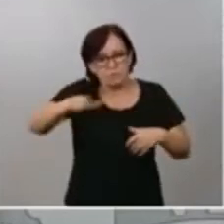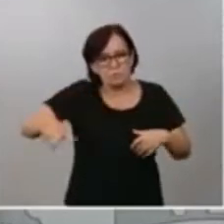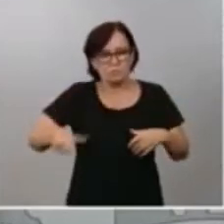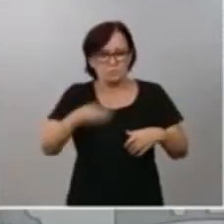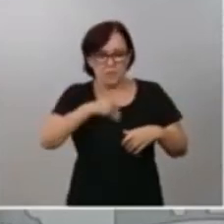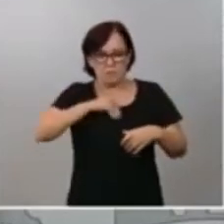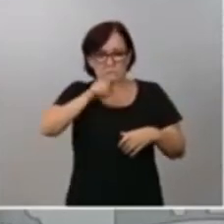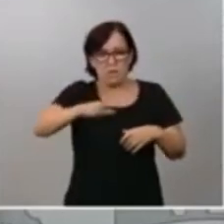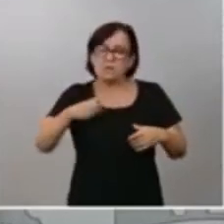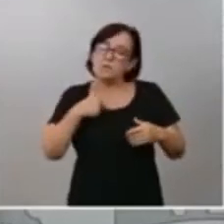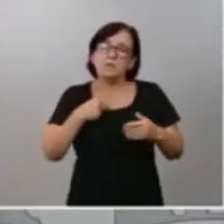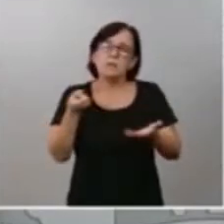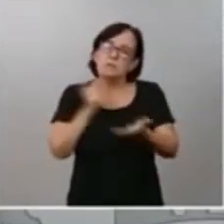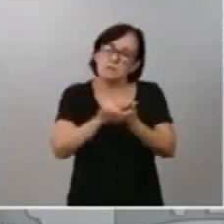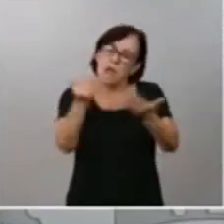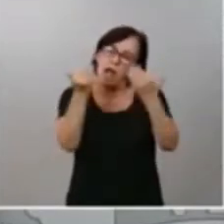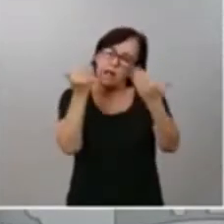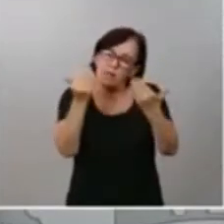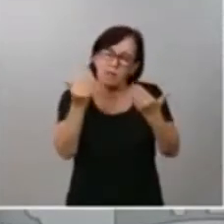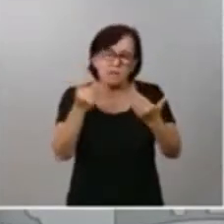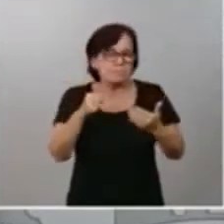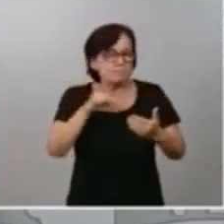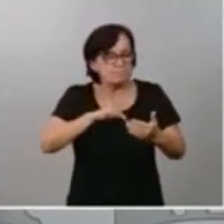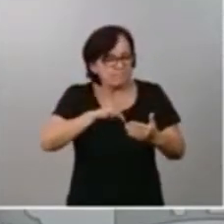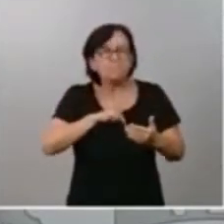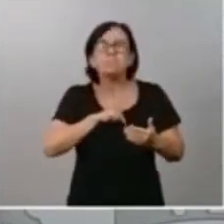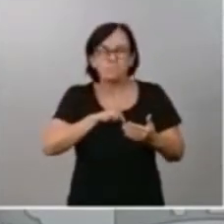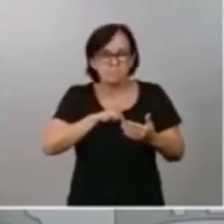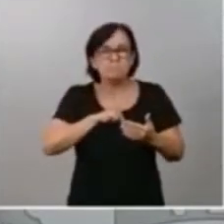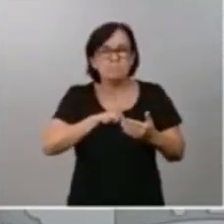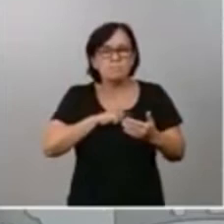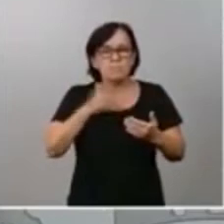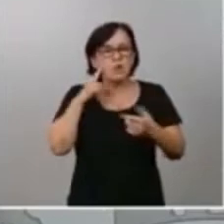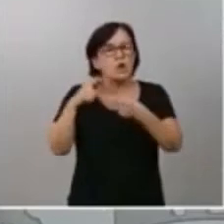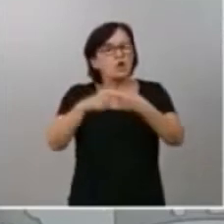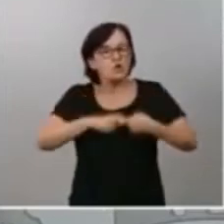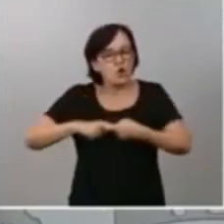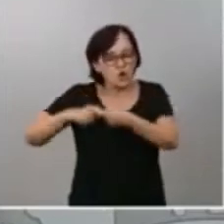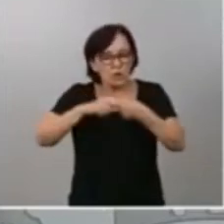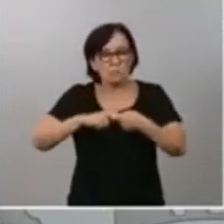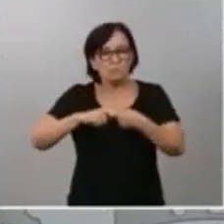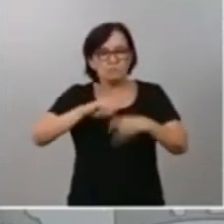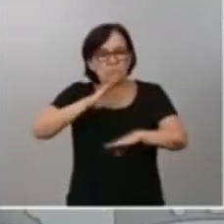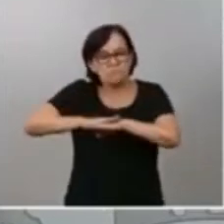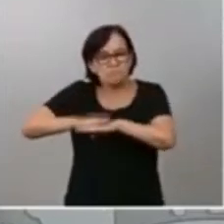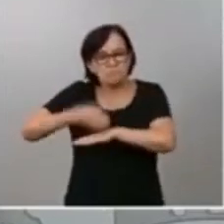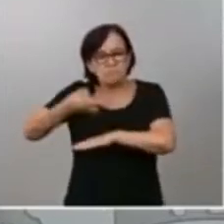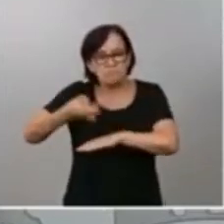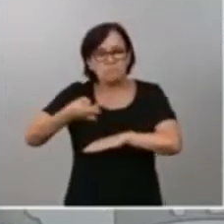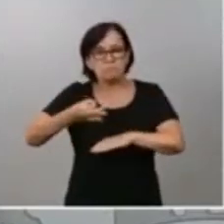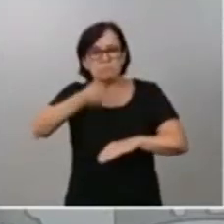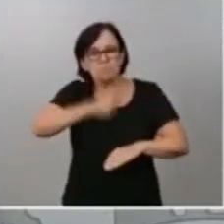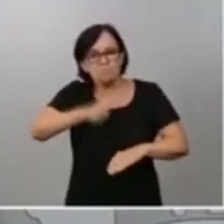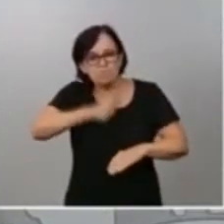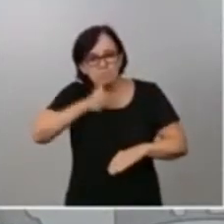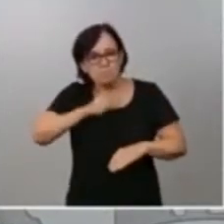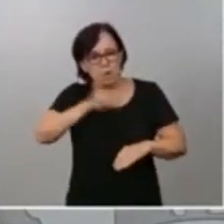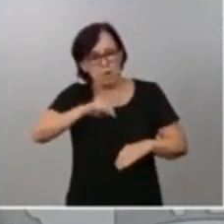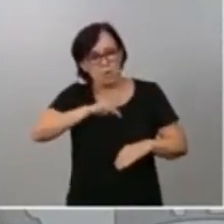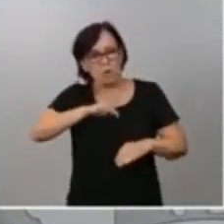agradecer su profundo sentido de la solidaridad, de la disciplina, de la resistencia y la moral de victoria.